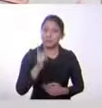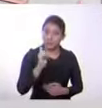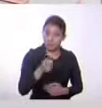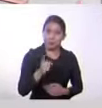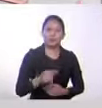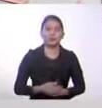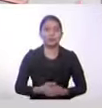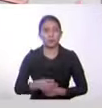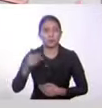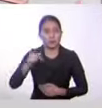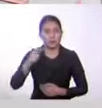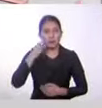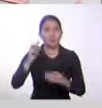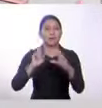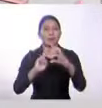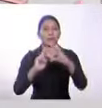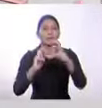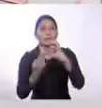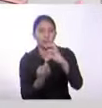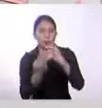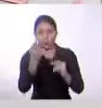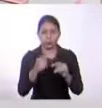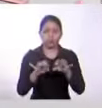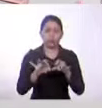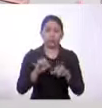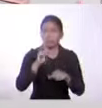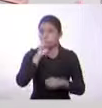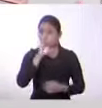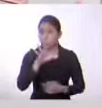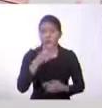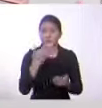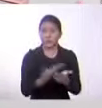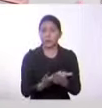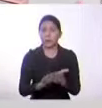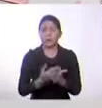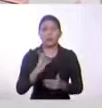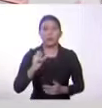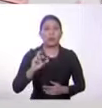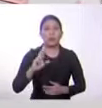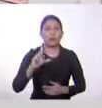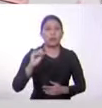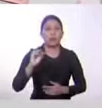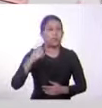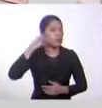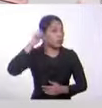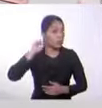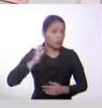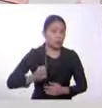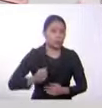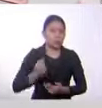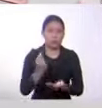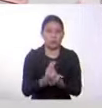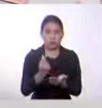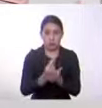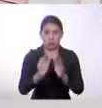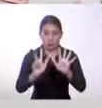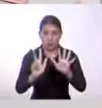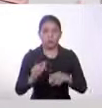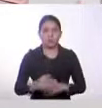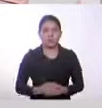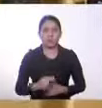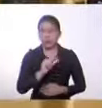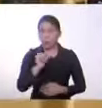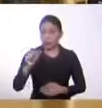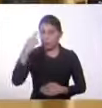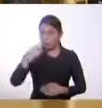eso, en nuestras redes sociales nos escribieron y nos exponen un caso. Carlos, un alumno de octavo grado, le vamos a llamar Carlos en estos momentos para